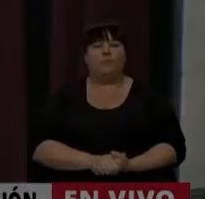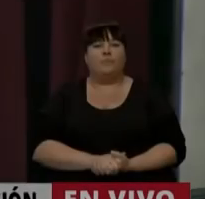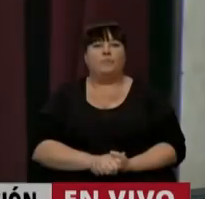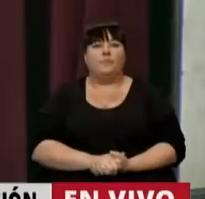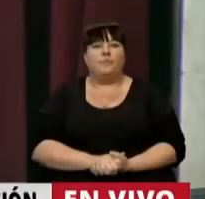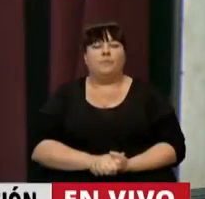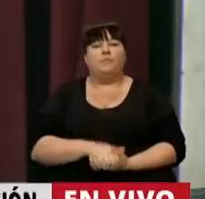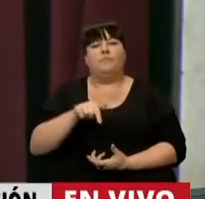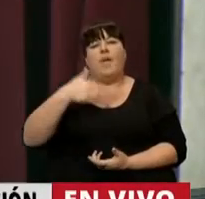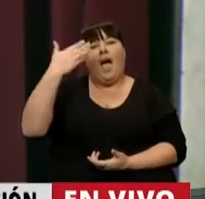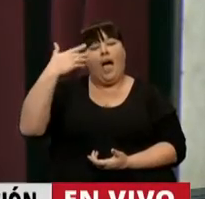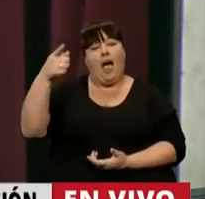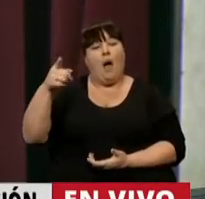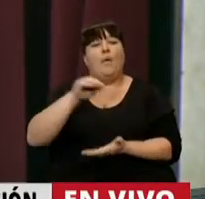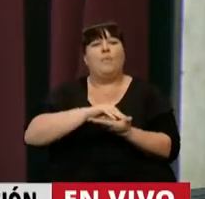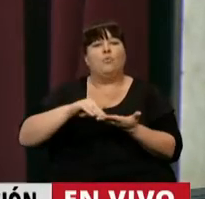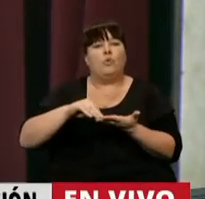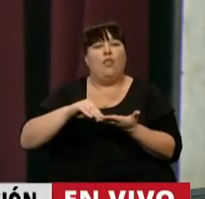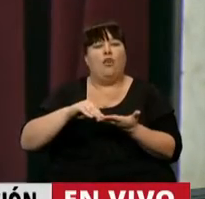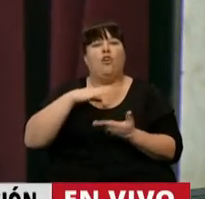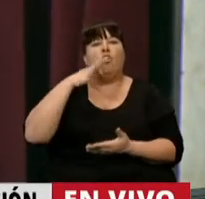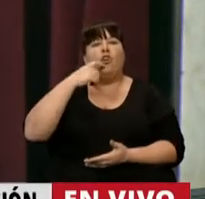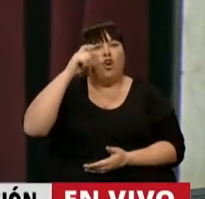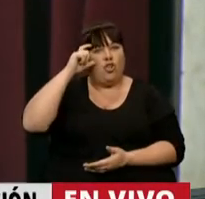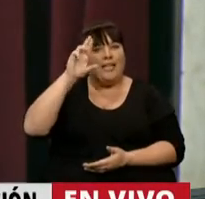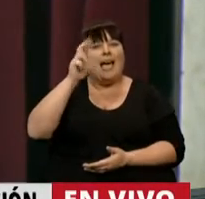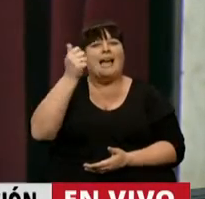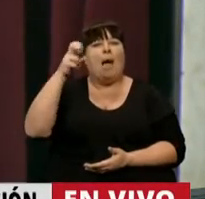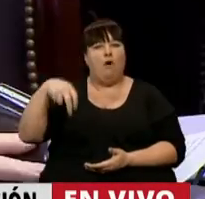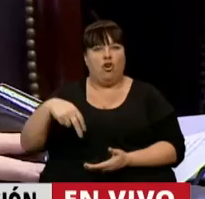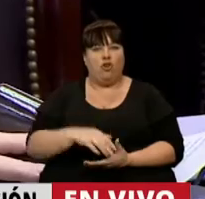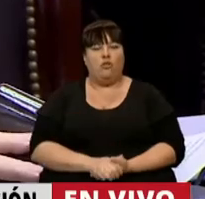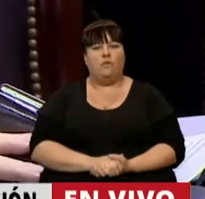Tiene la palabra el diputado José Luis Ramón.